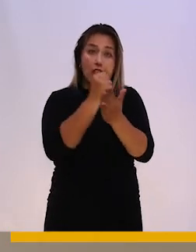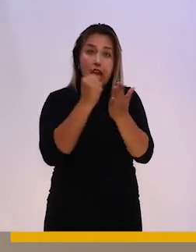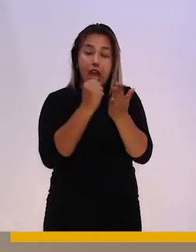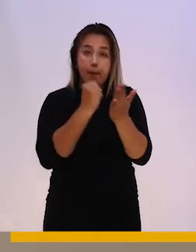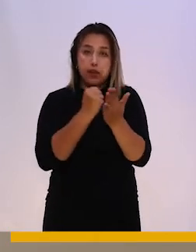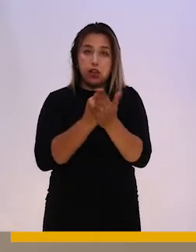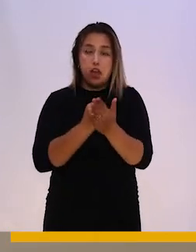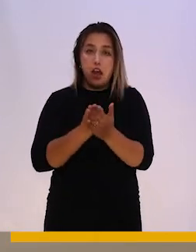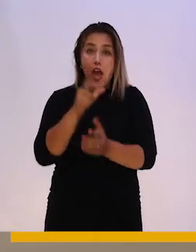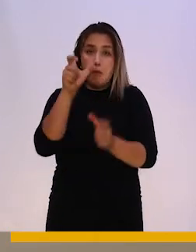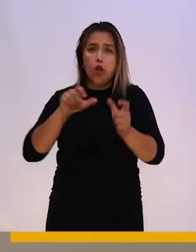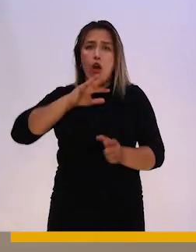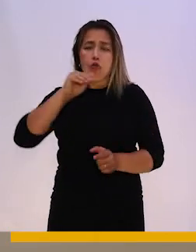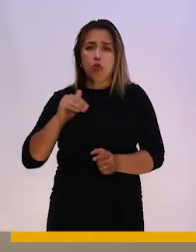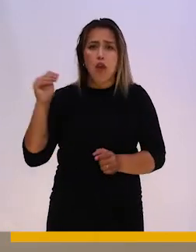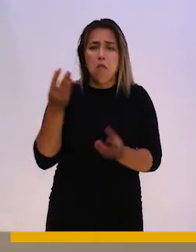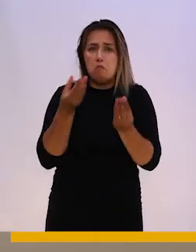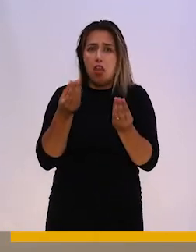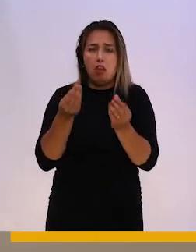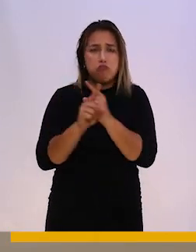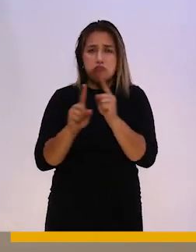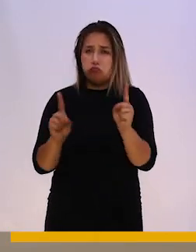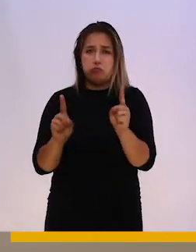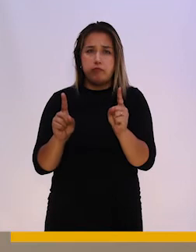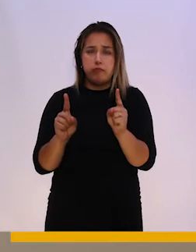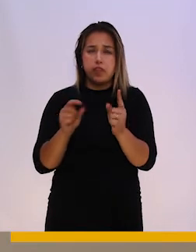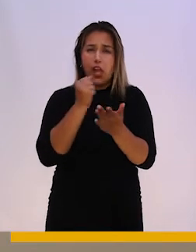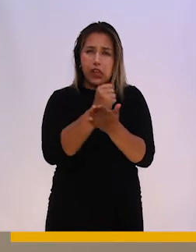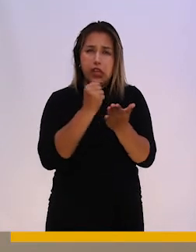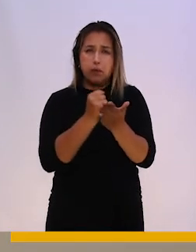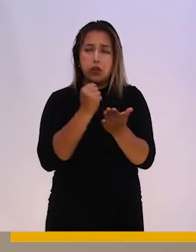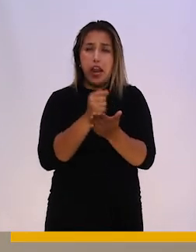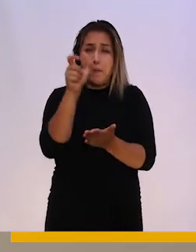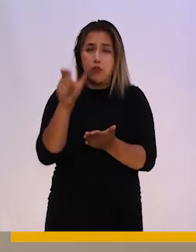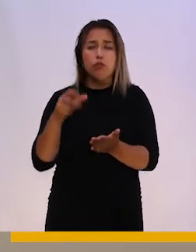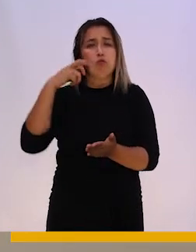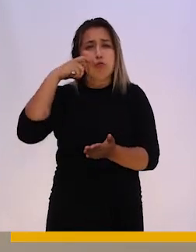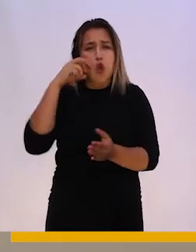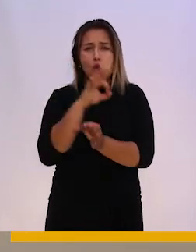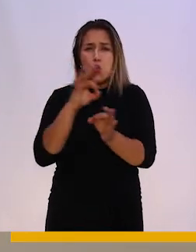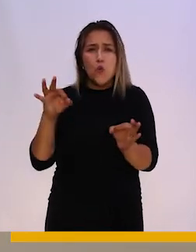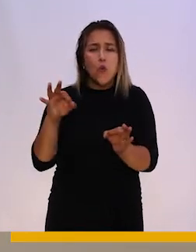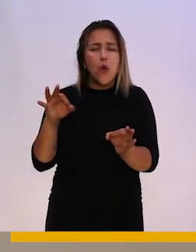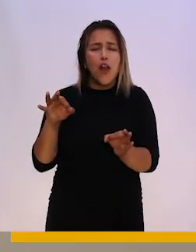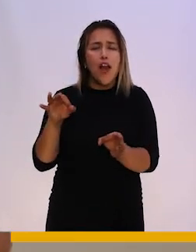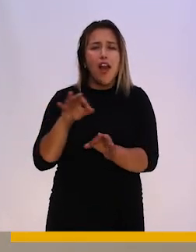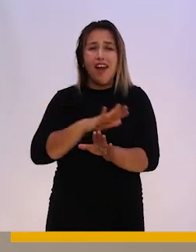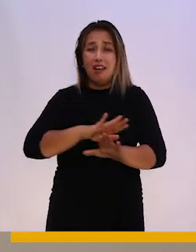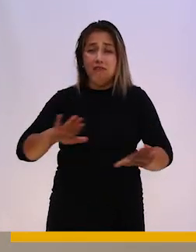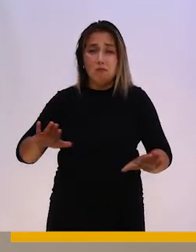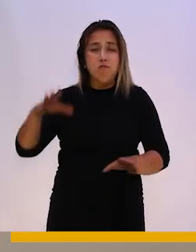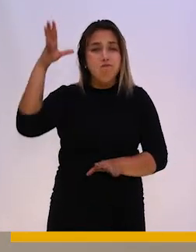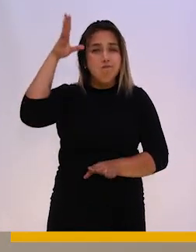las personas o los seres humanos nunca terminamos de aprender. Es importante y, como dicen, la práctica hace al maestro. Mientras